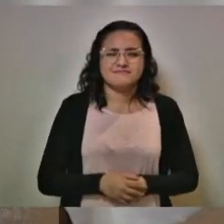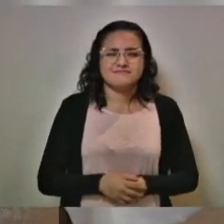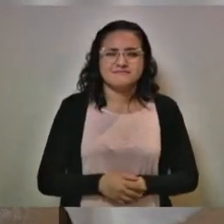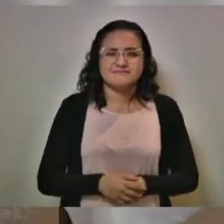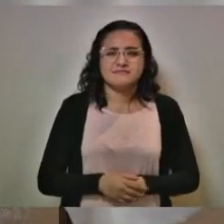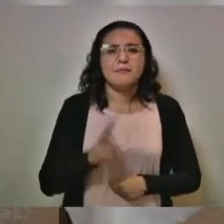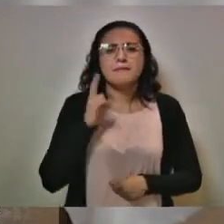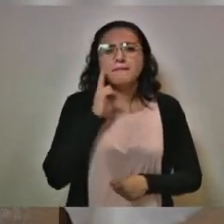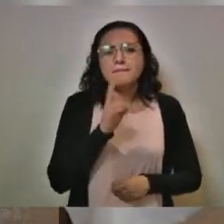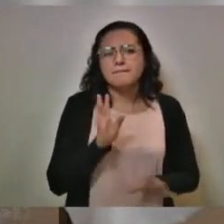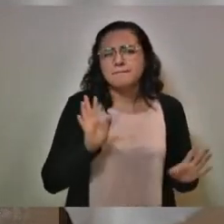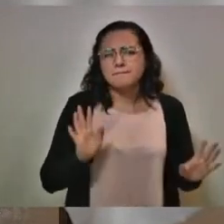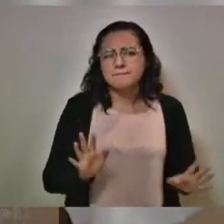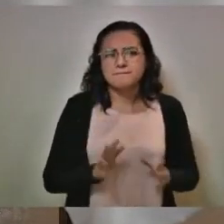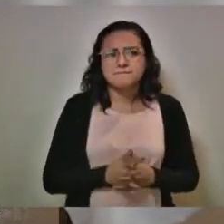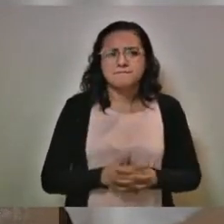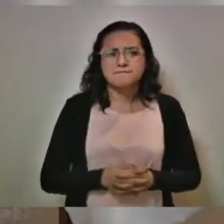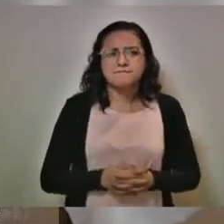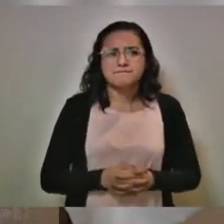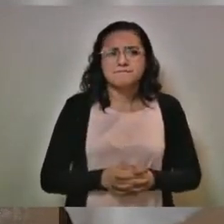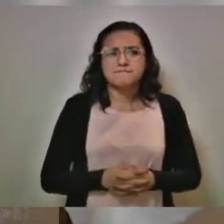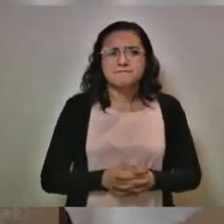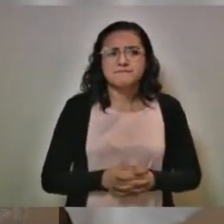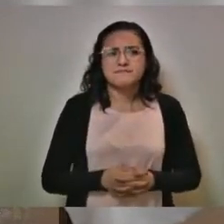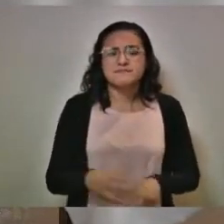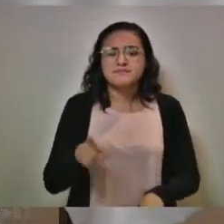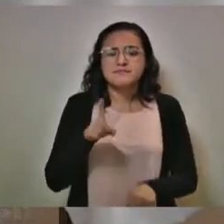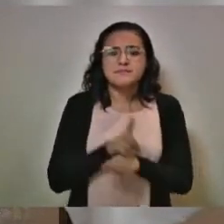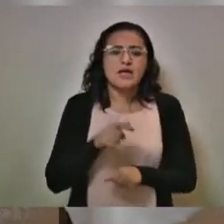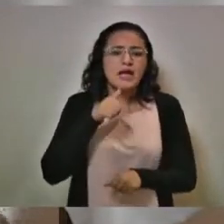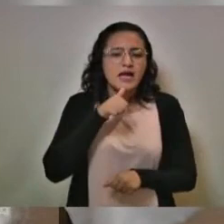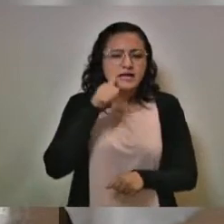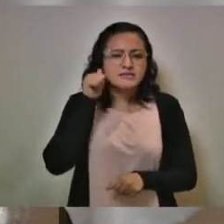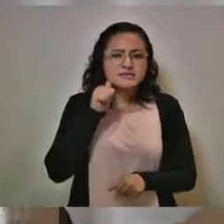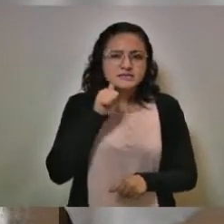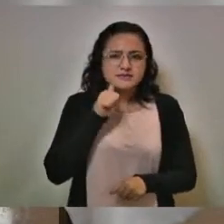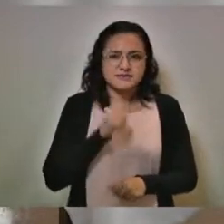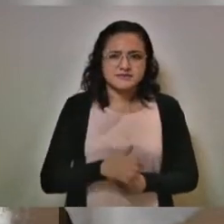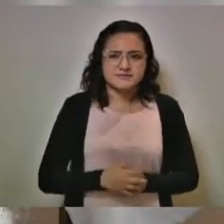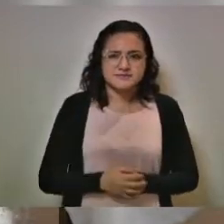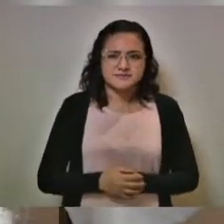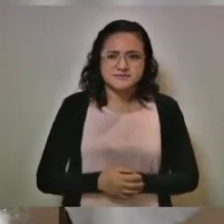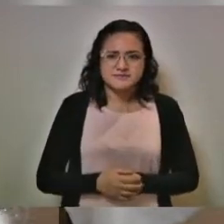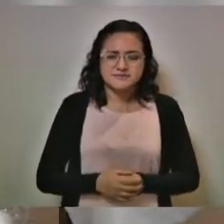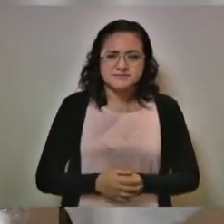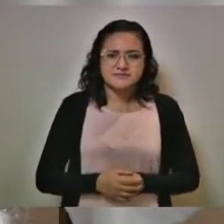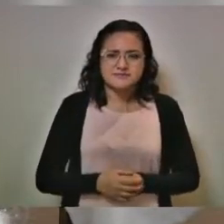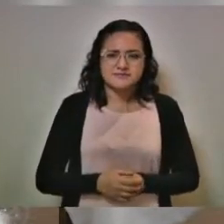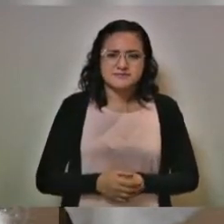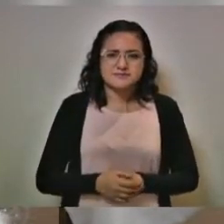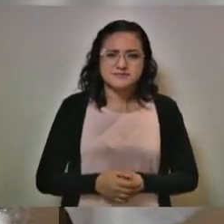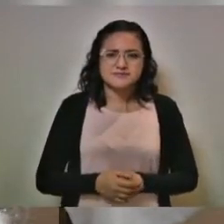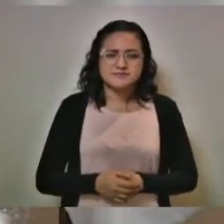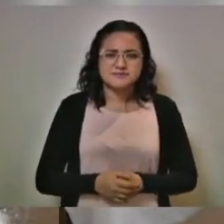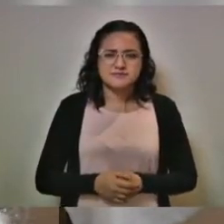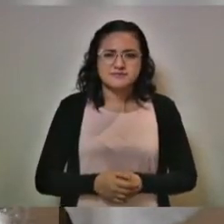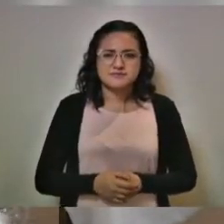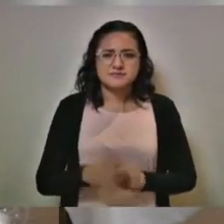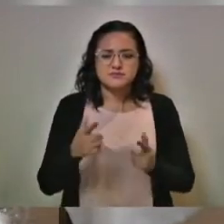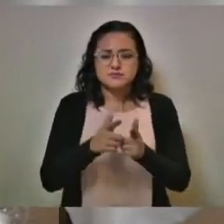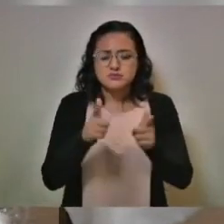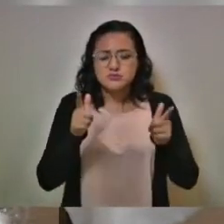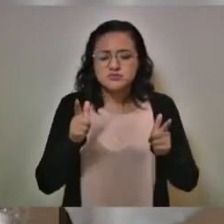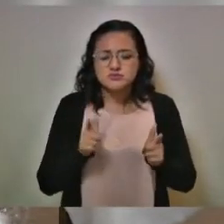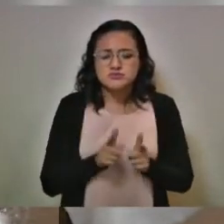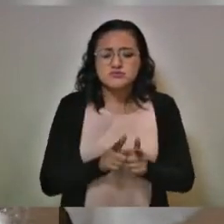el día de ayer un grupo